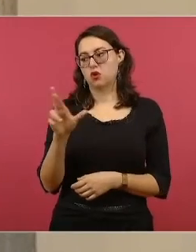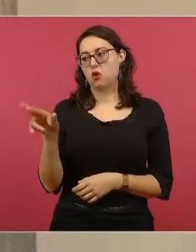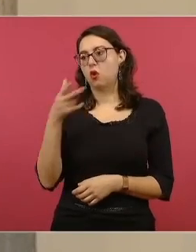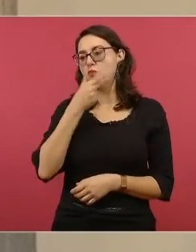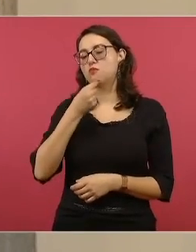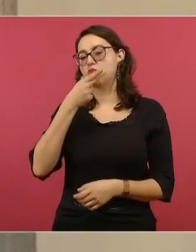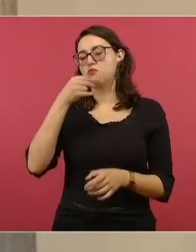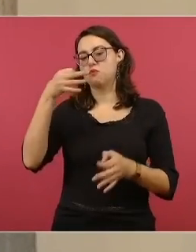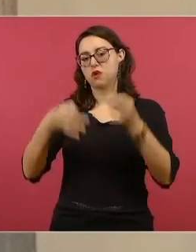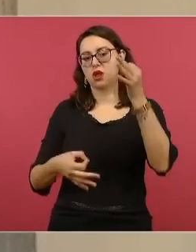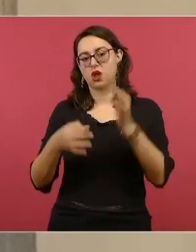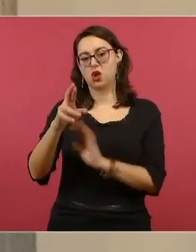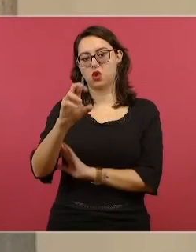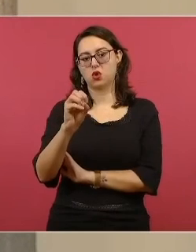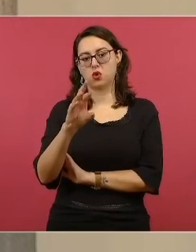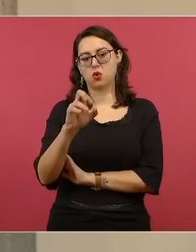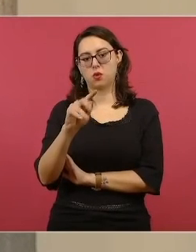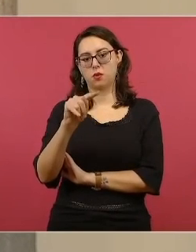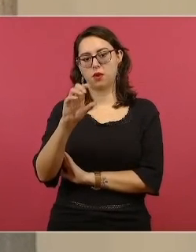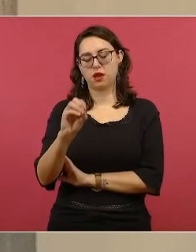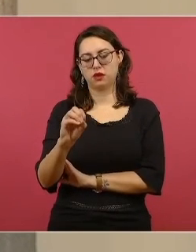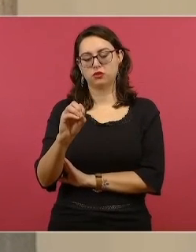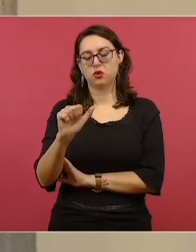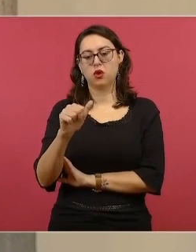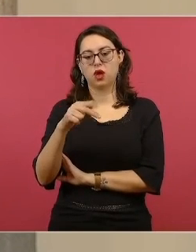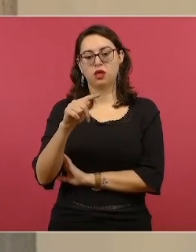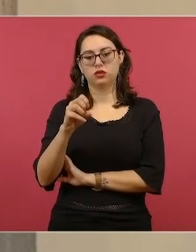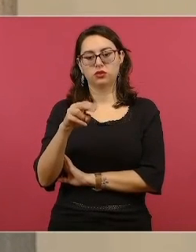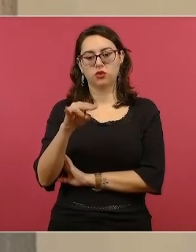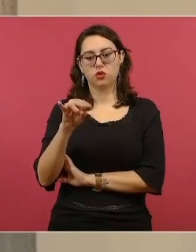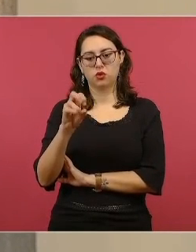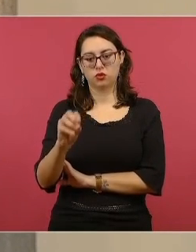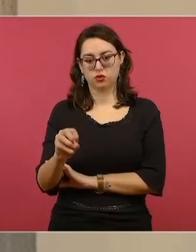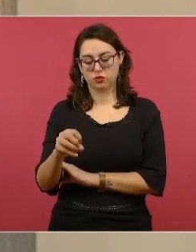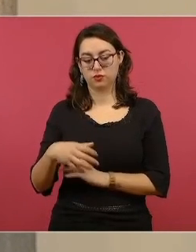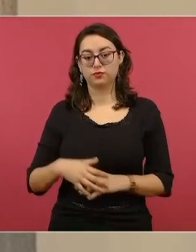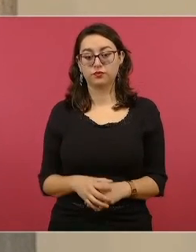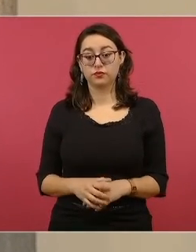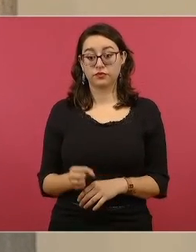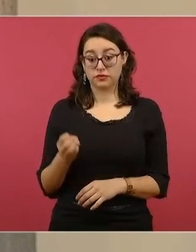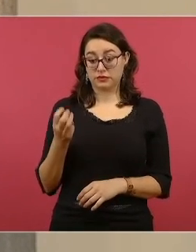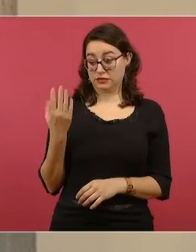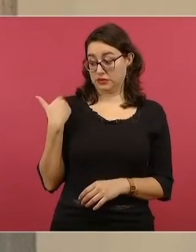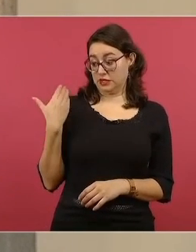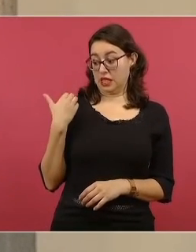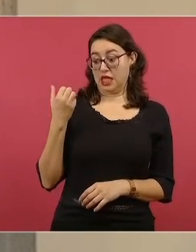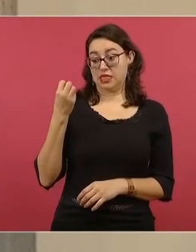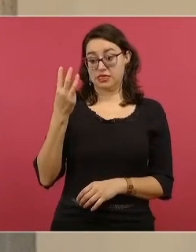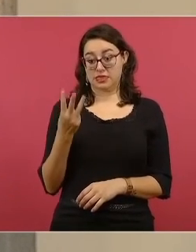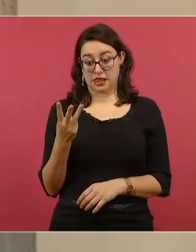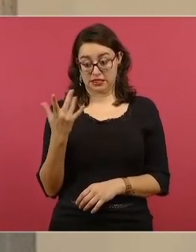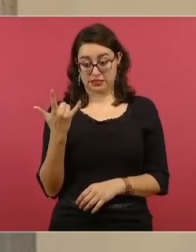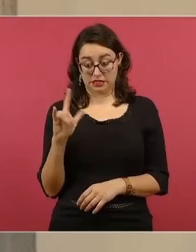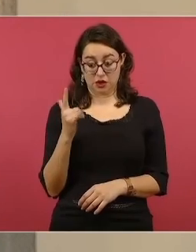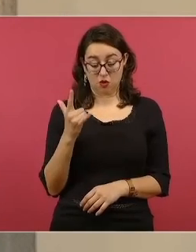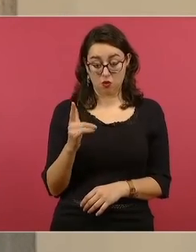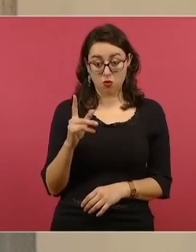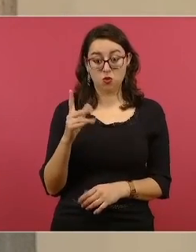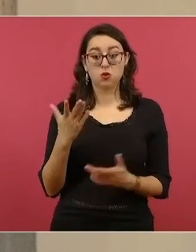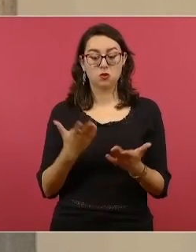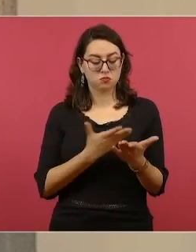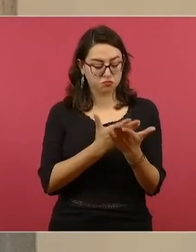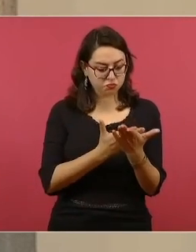Antonio Domínguez Muñoz. Por ello, el 3 de julio se lleva a cabo la audiencia de revisión de medidas